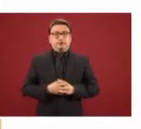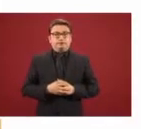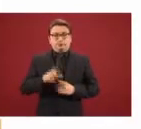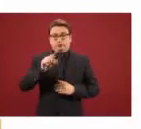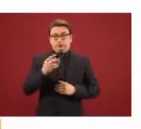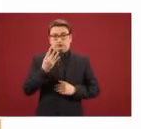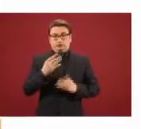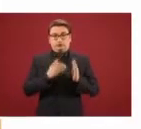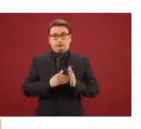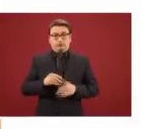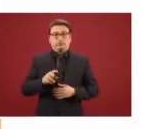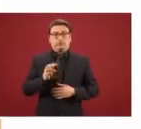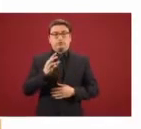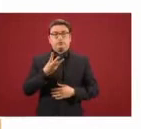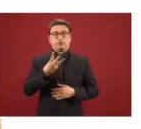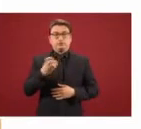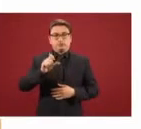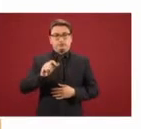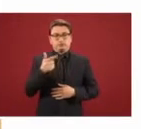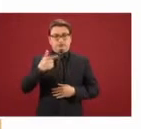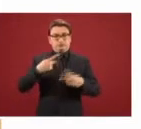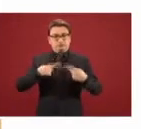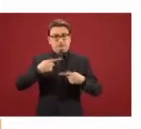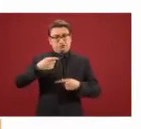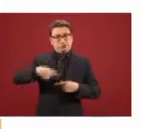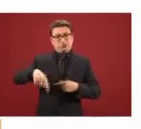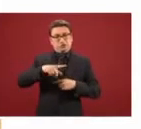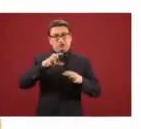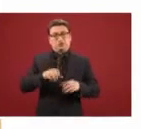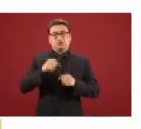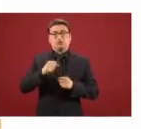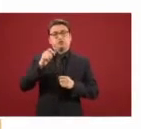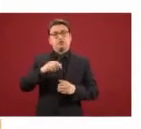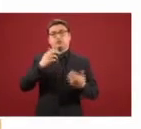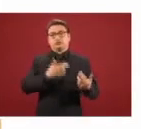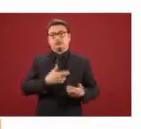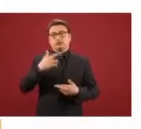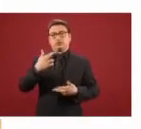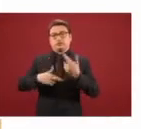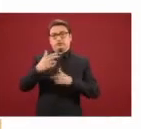84 mil 327 personas fueron trasladadas a su país de origen,